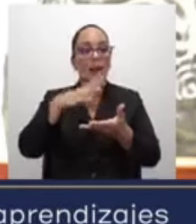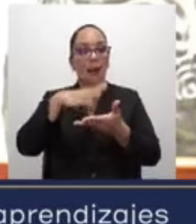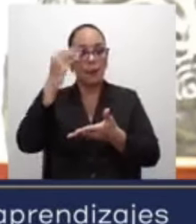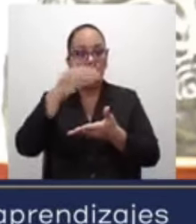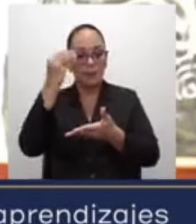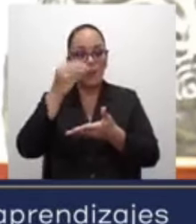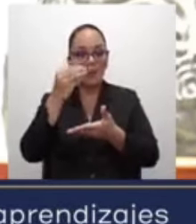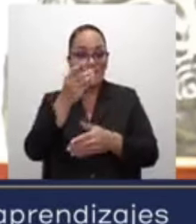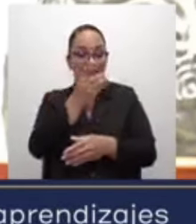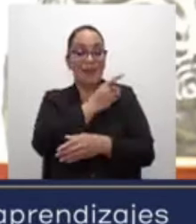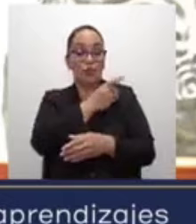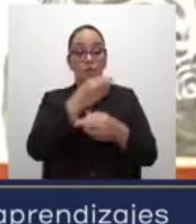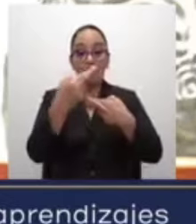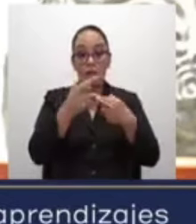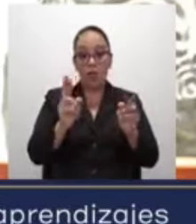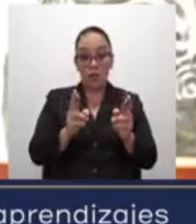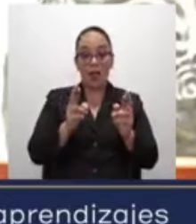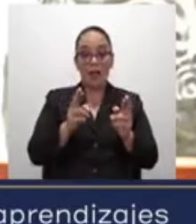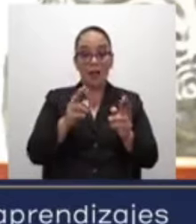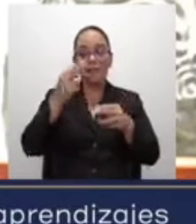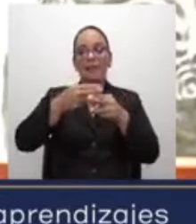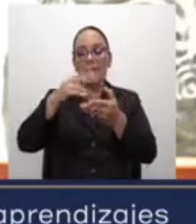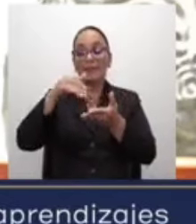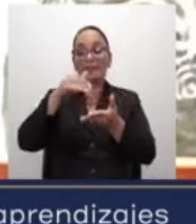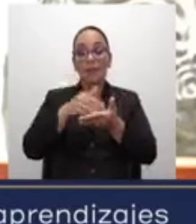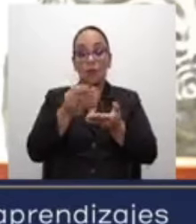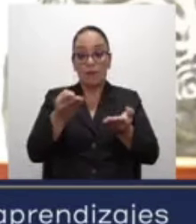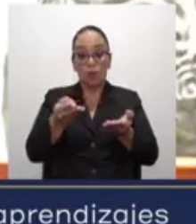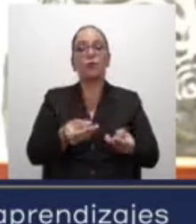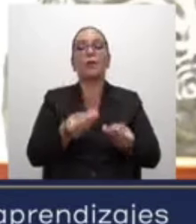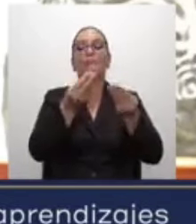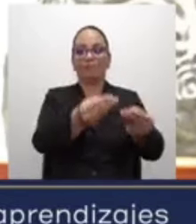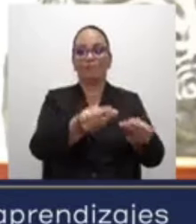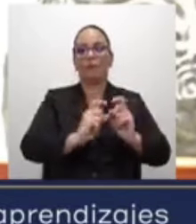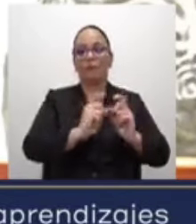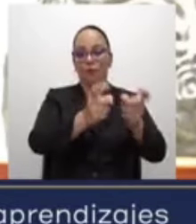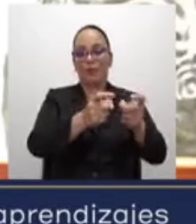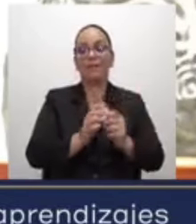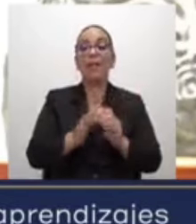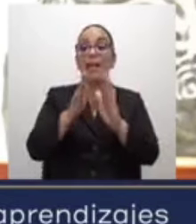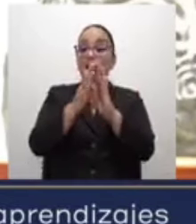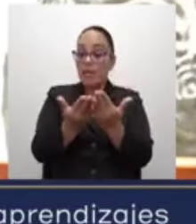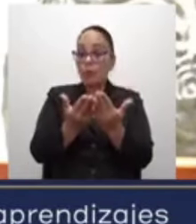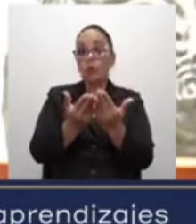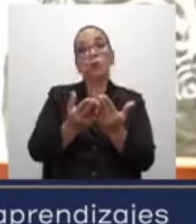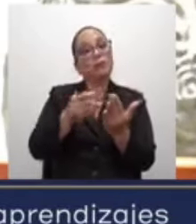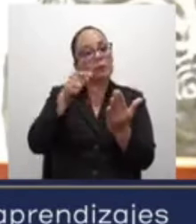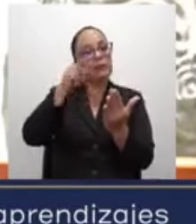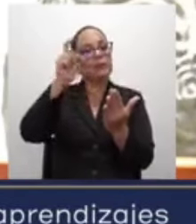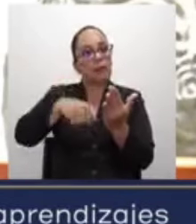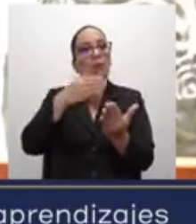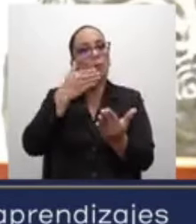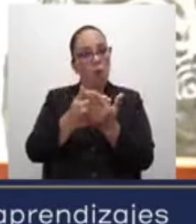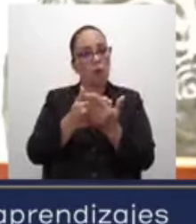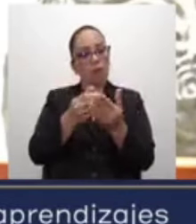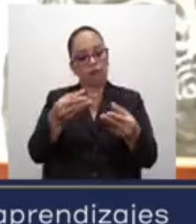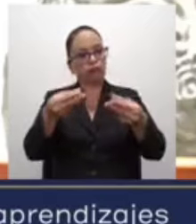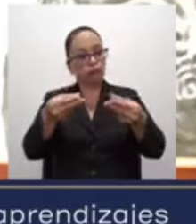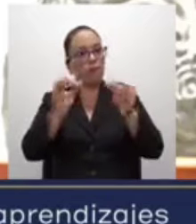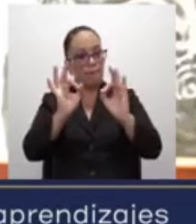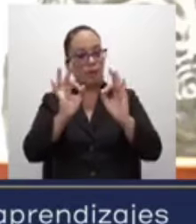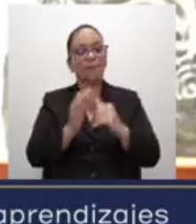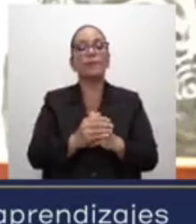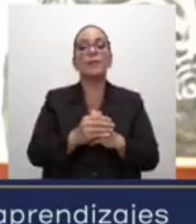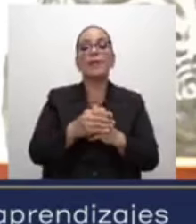dirección regional del MEP a nivel nacional. Los libros deben estar, eso sí, en buen estado y ser de